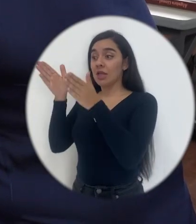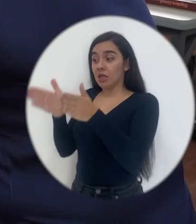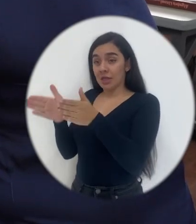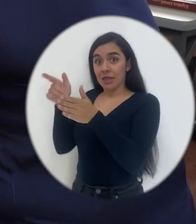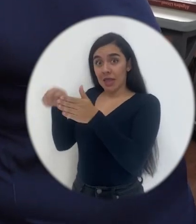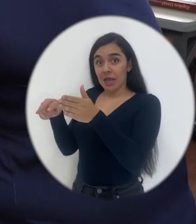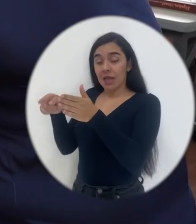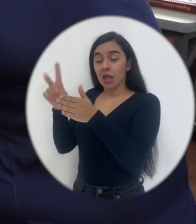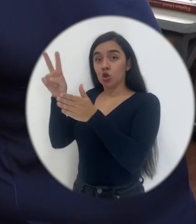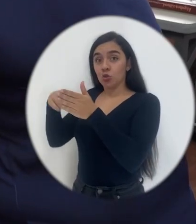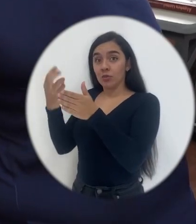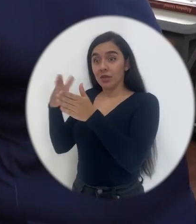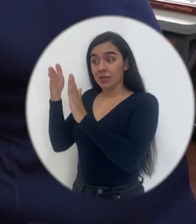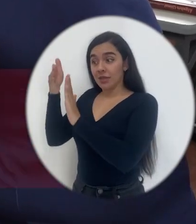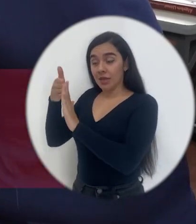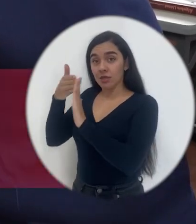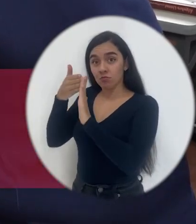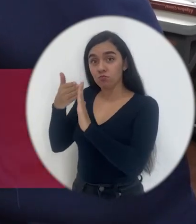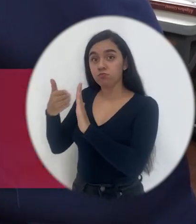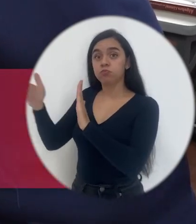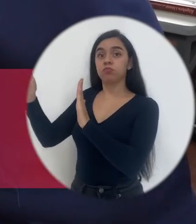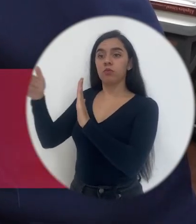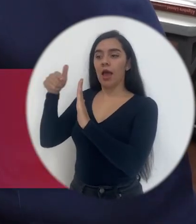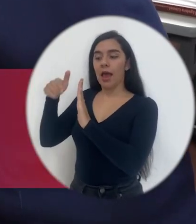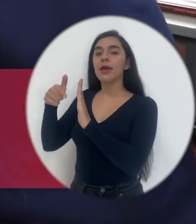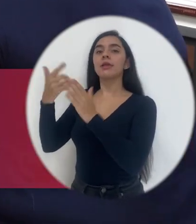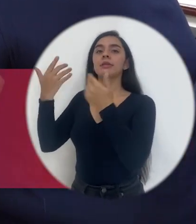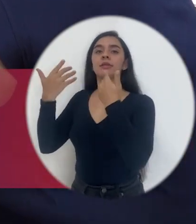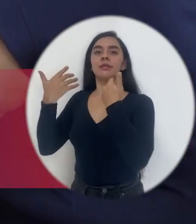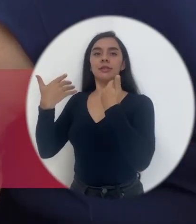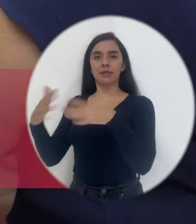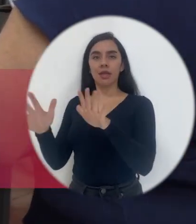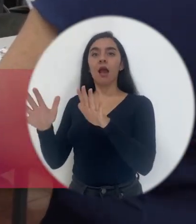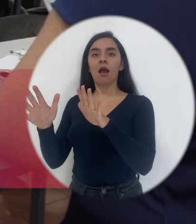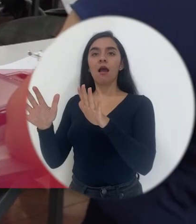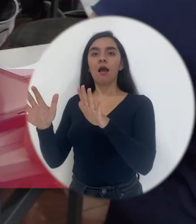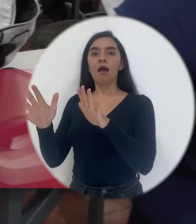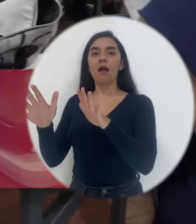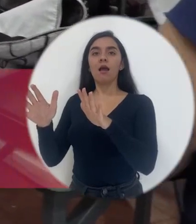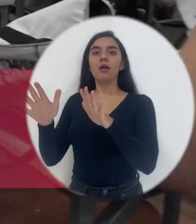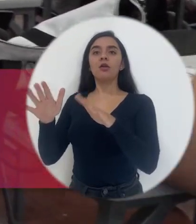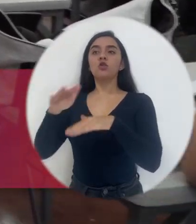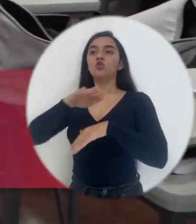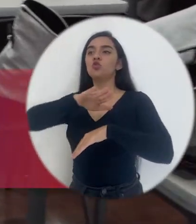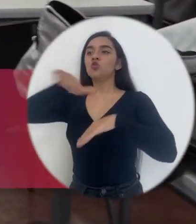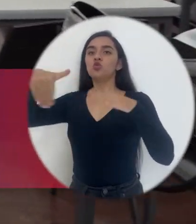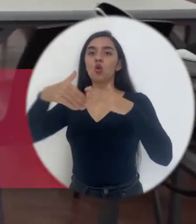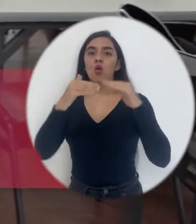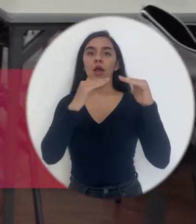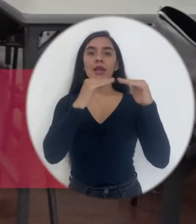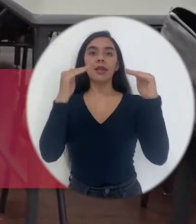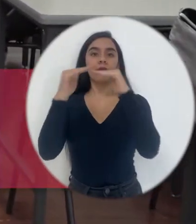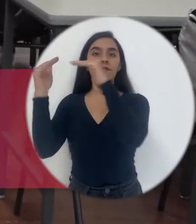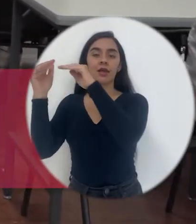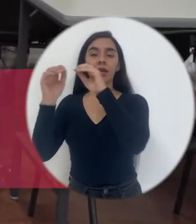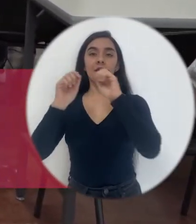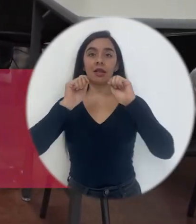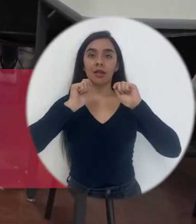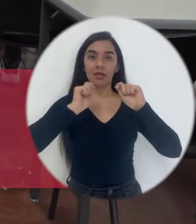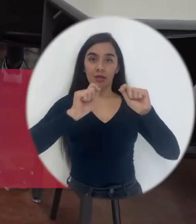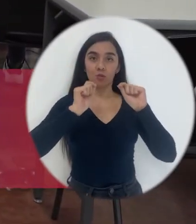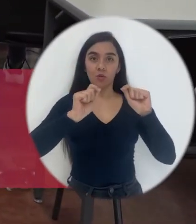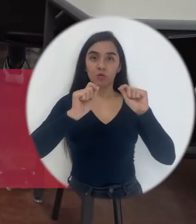Después del 2016 fue cuando ya en el 2016 todos los niveles